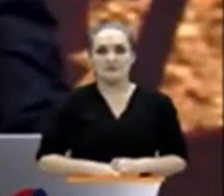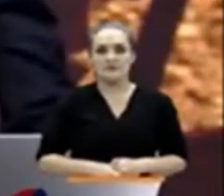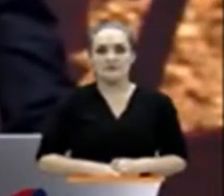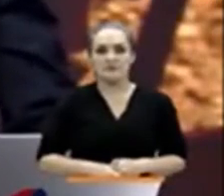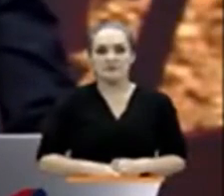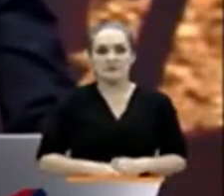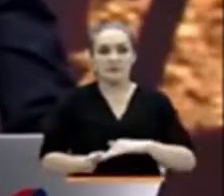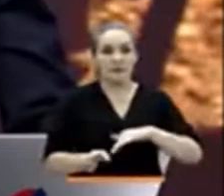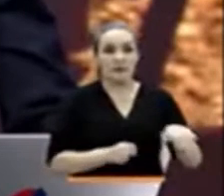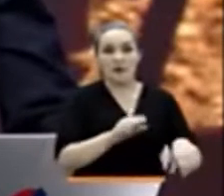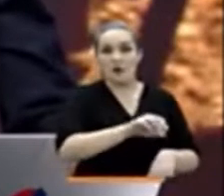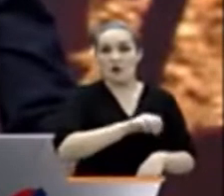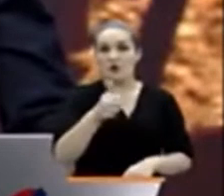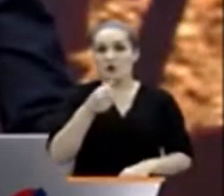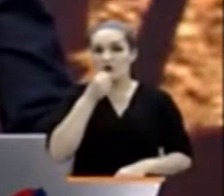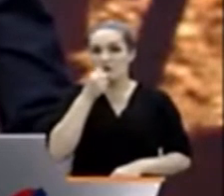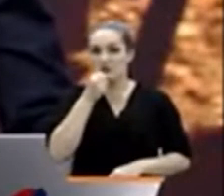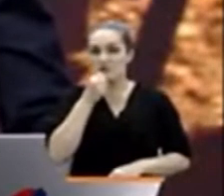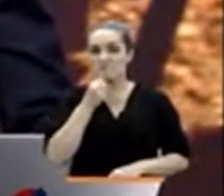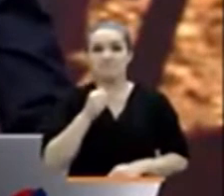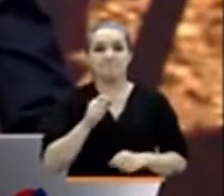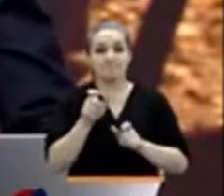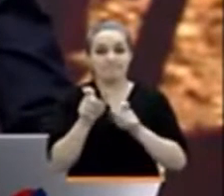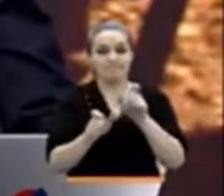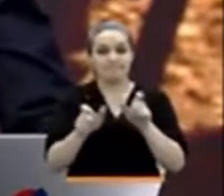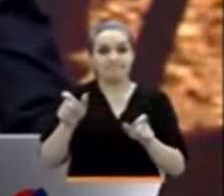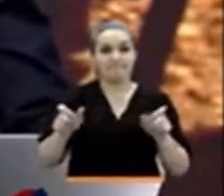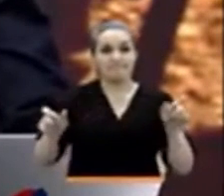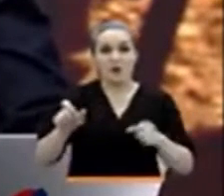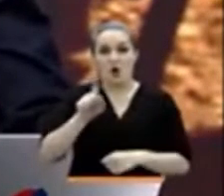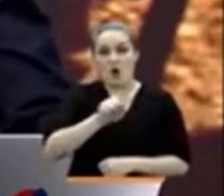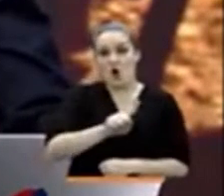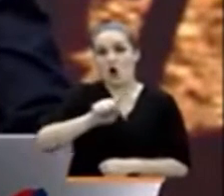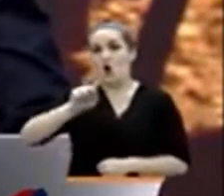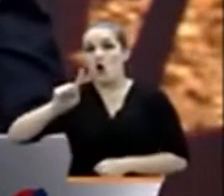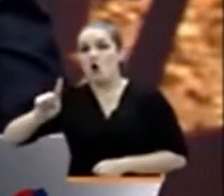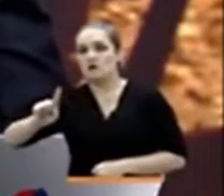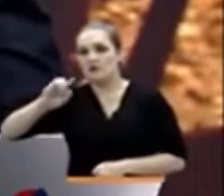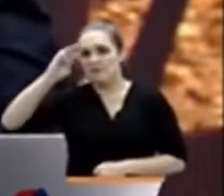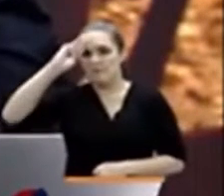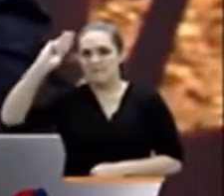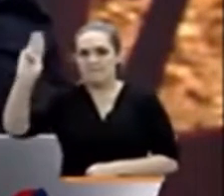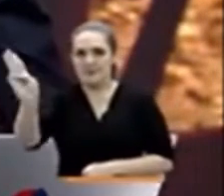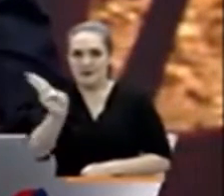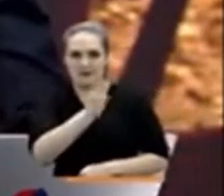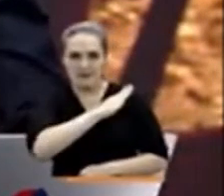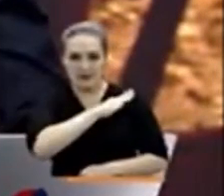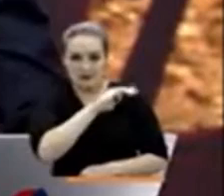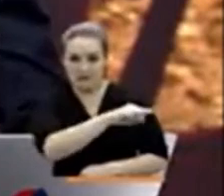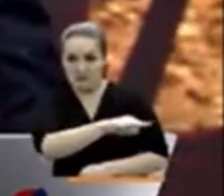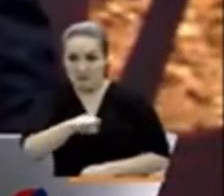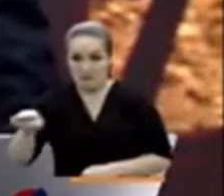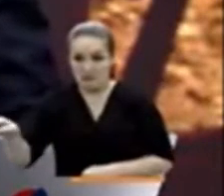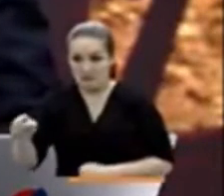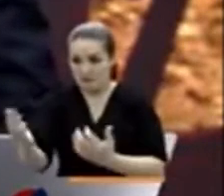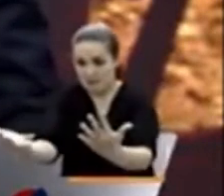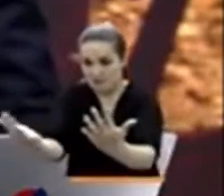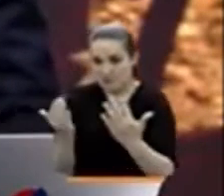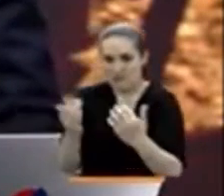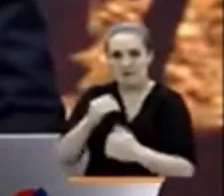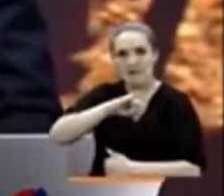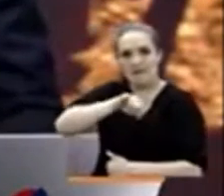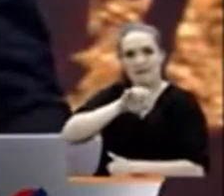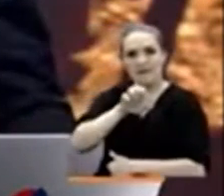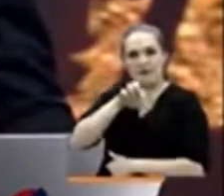Y en otras noticias, 11 uniformados que comparecieron ante la JEP serán sentenciados luego de aceptar su responsabilidad en crímenes de guerra y